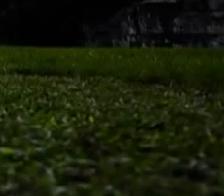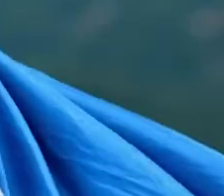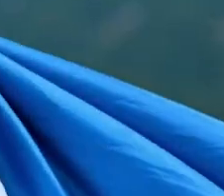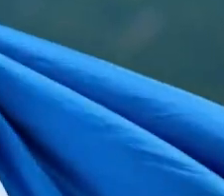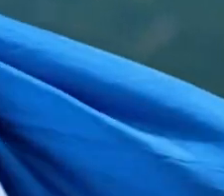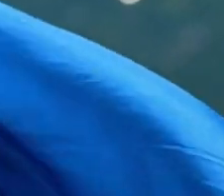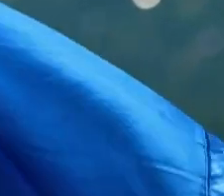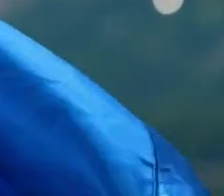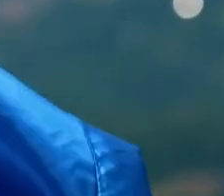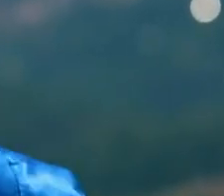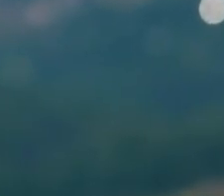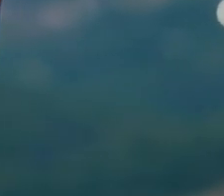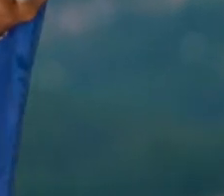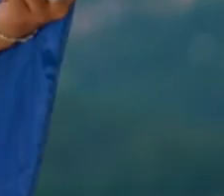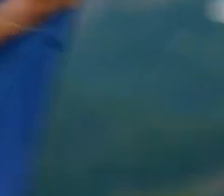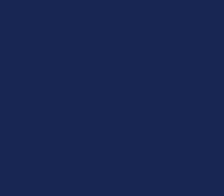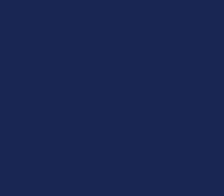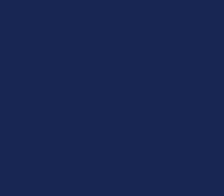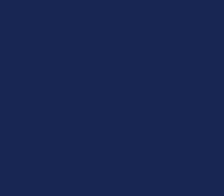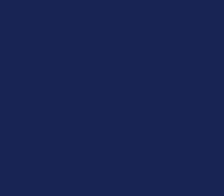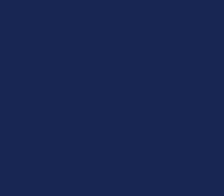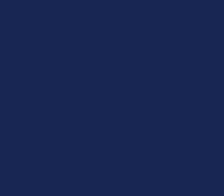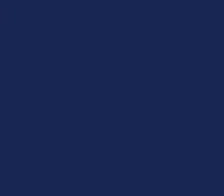mejorar la calidad de vida de toda la población